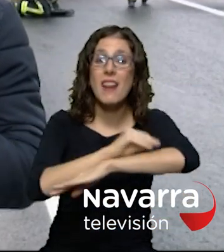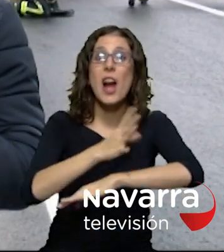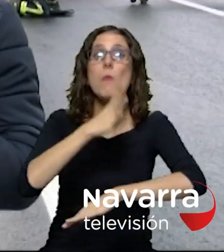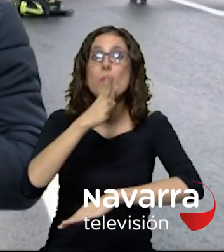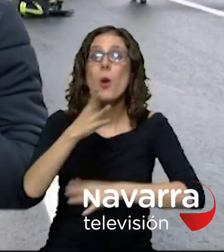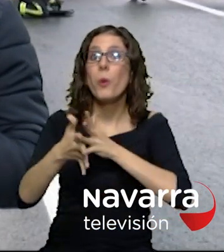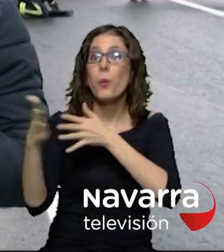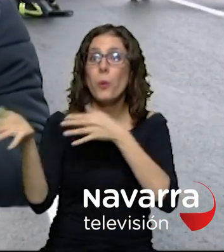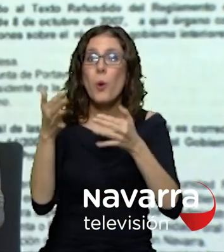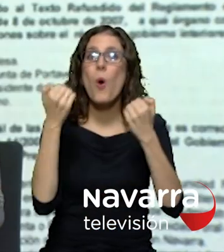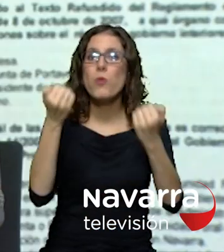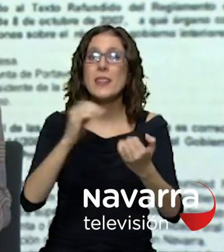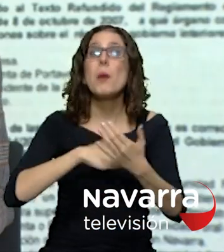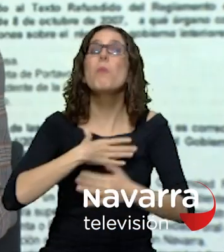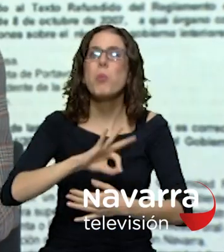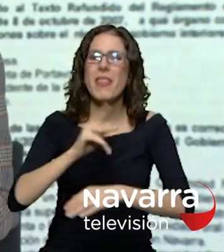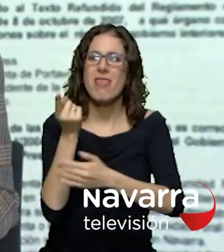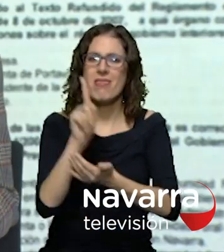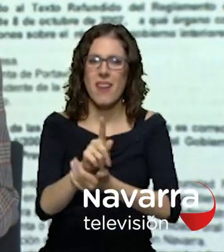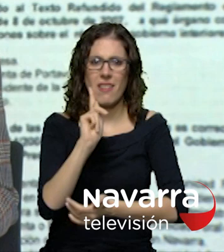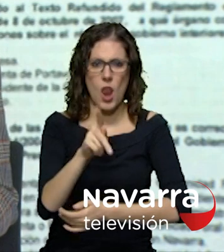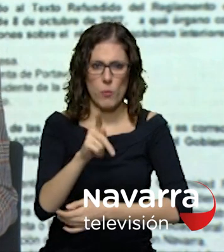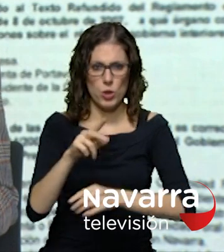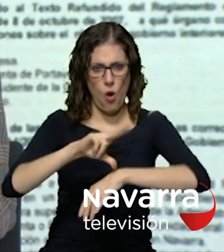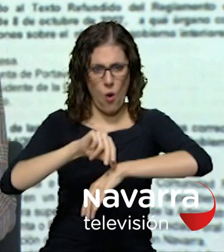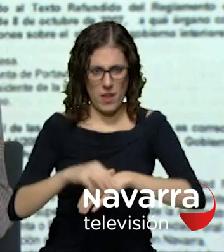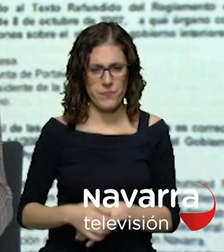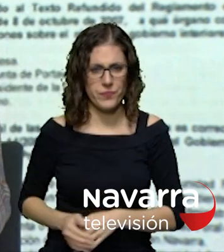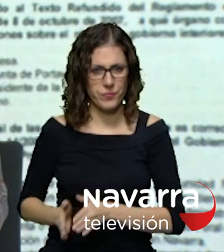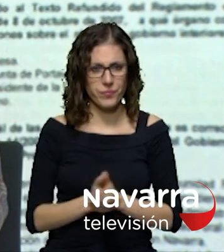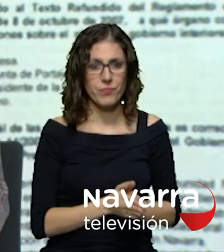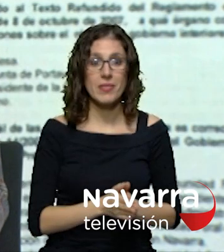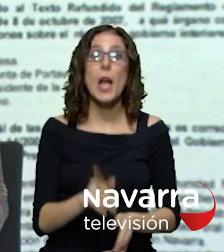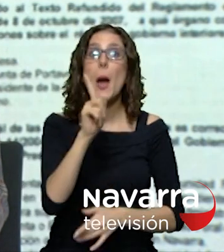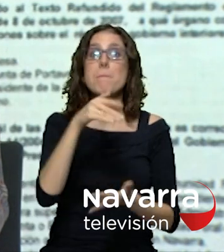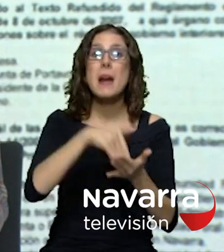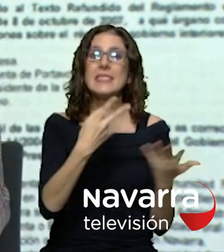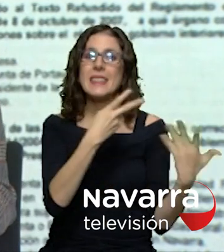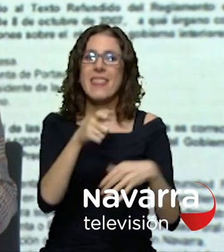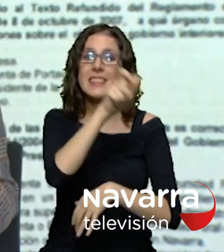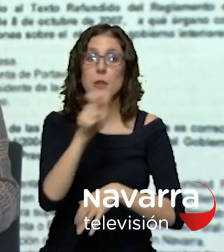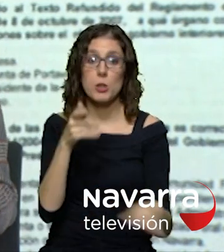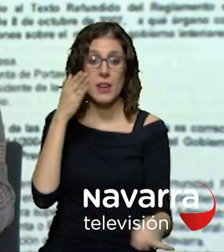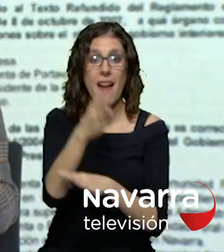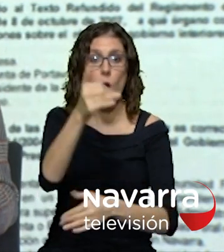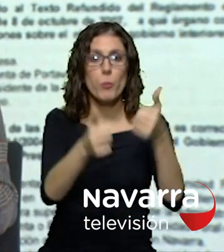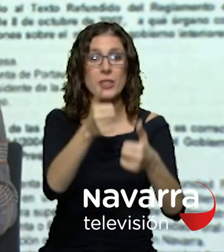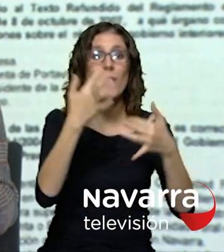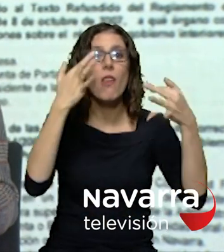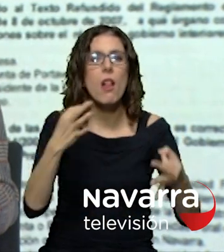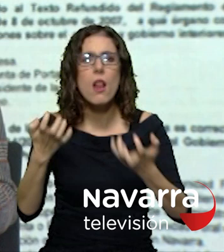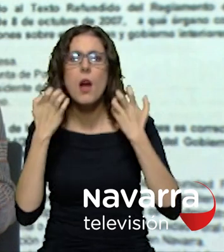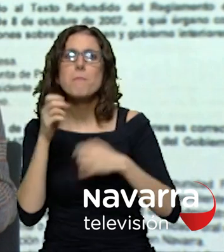sólo 24 aprobados de las 1.700 personas que se presentaron les hablamos del